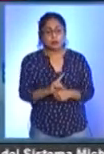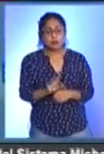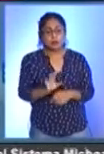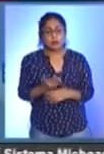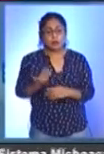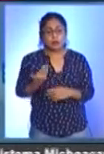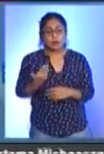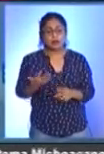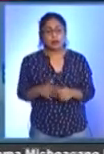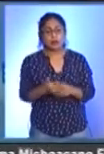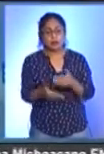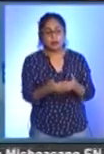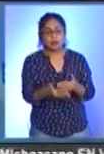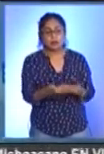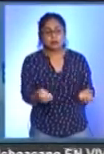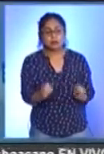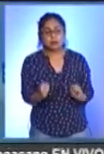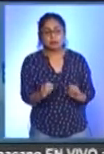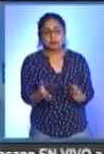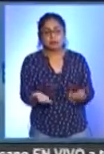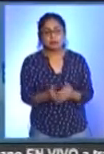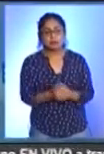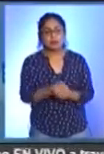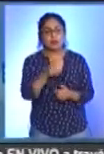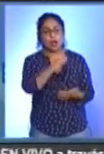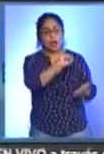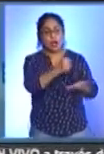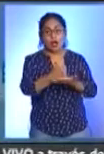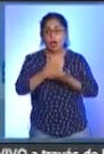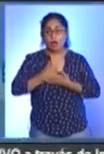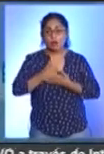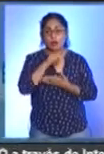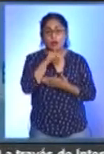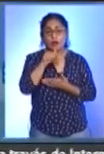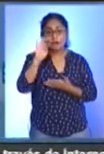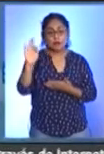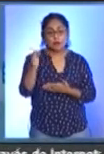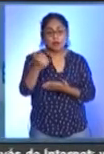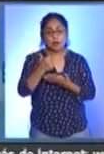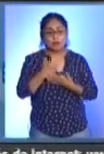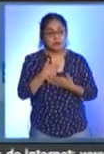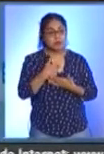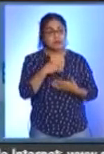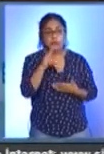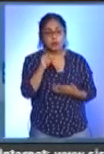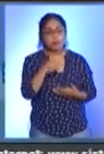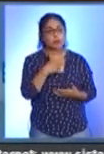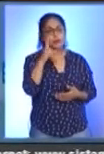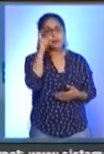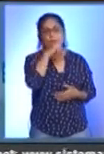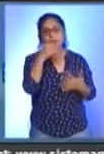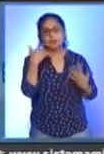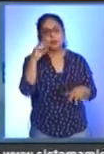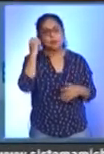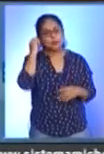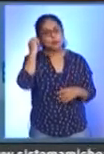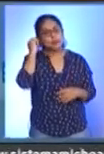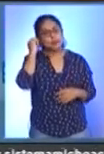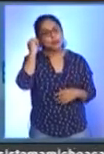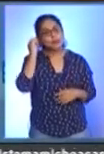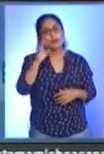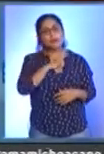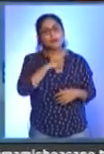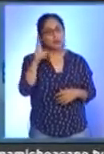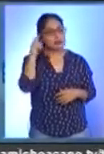paso, esta quincena no trajo bonos. Sin la ayuda de la Federación, pagar las dos quincenas de este mes de agosto será prácticamente imposible,